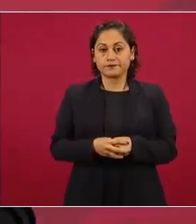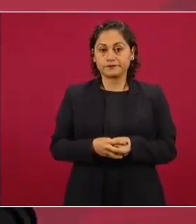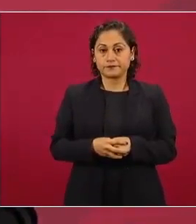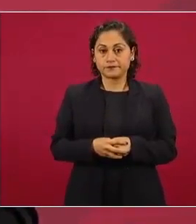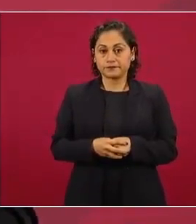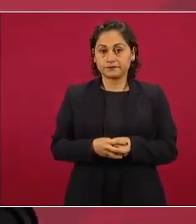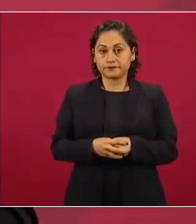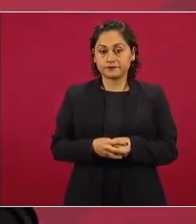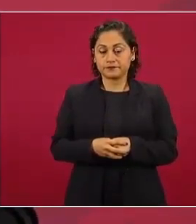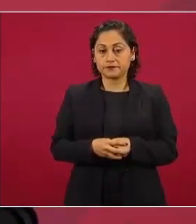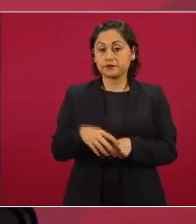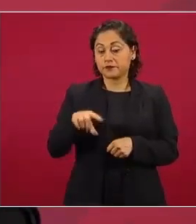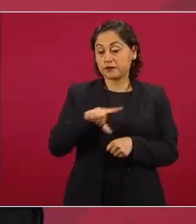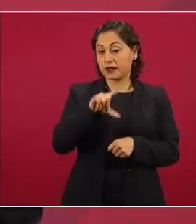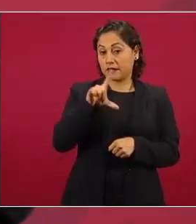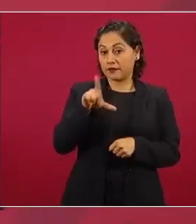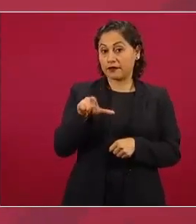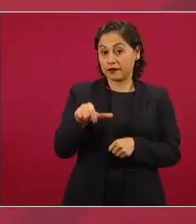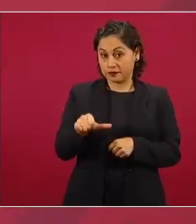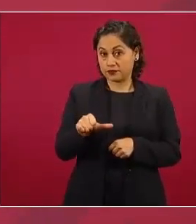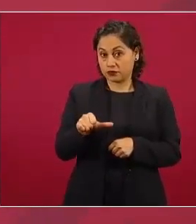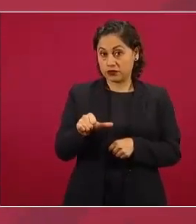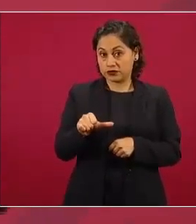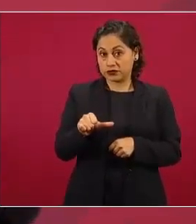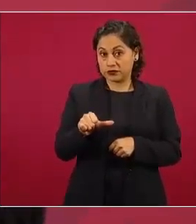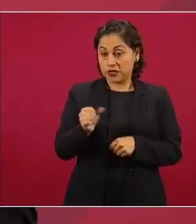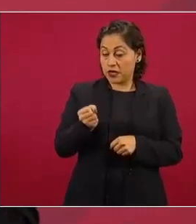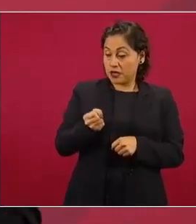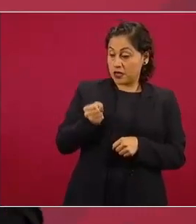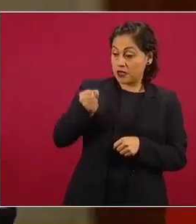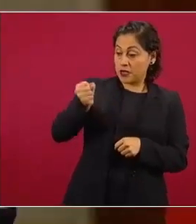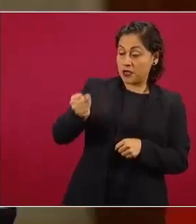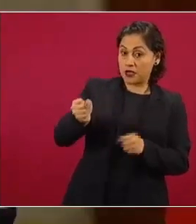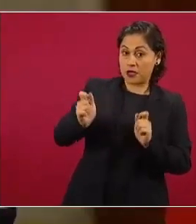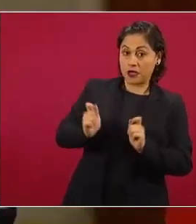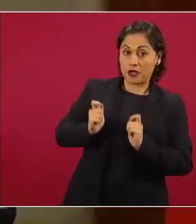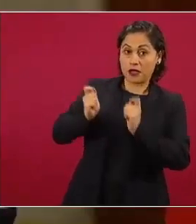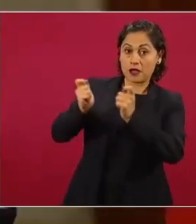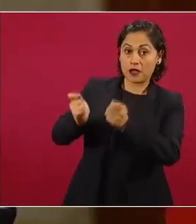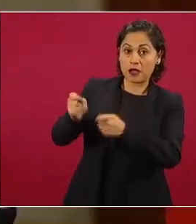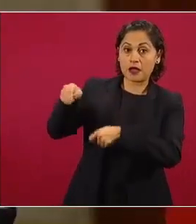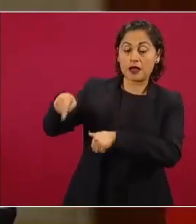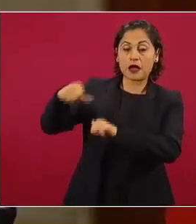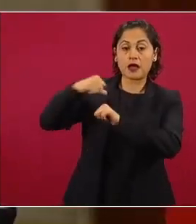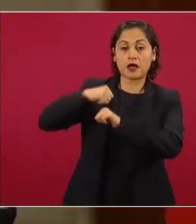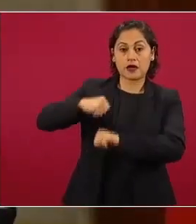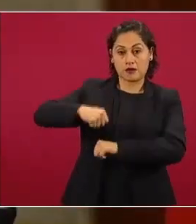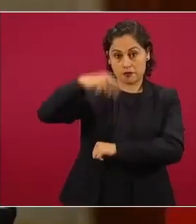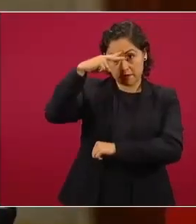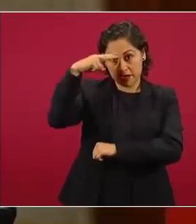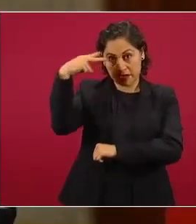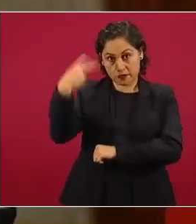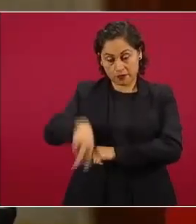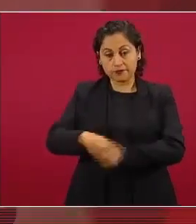y sea puesto a disposición de la autoridad mexicana tercero